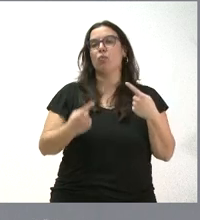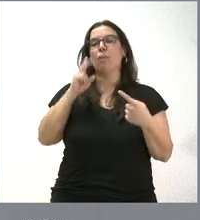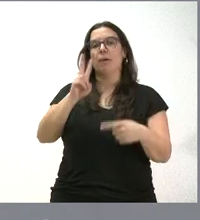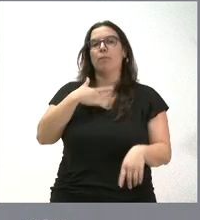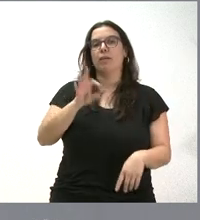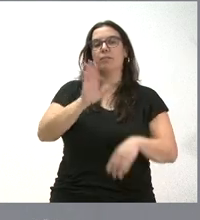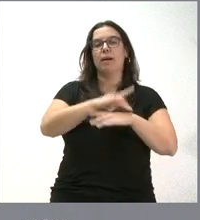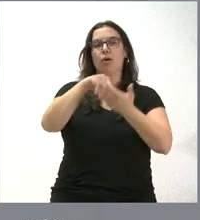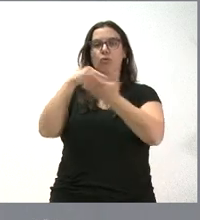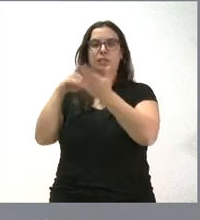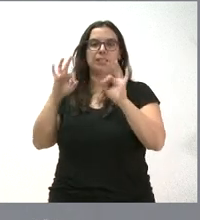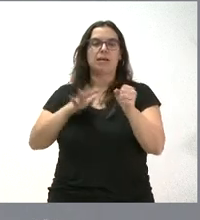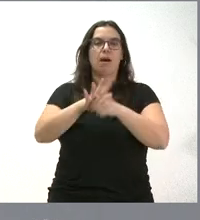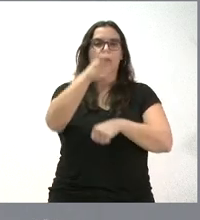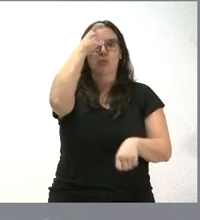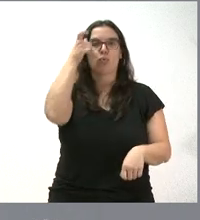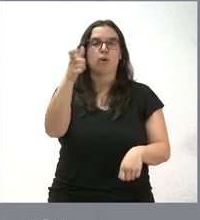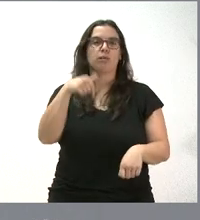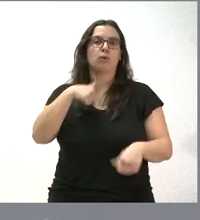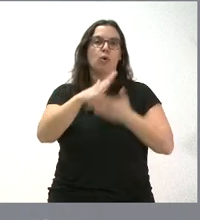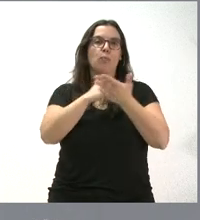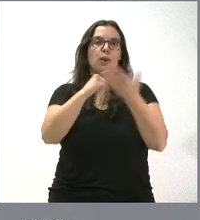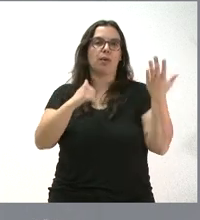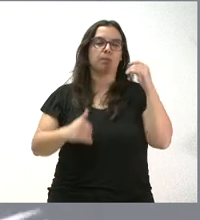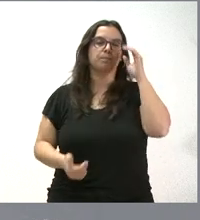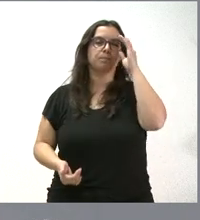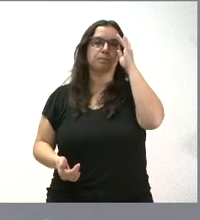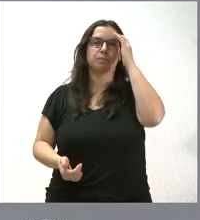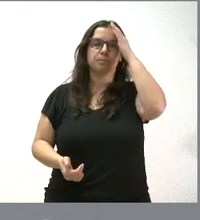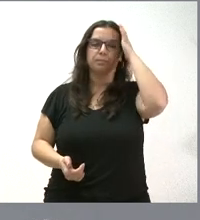contrataciones en el ámbito rural de nuestra comunidad autónoma.